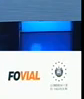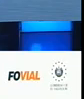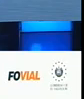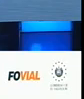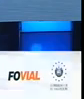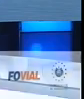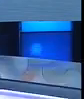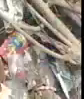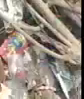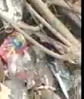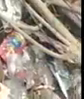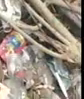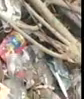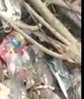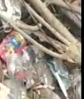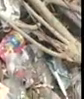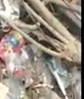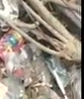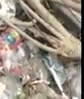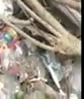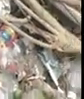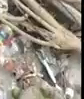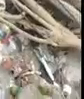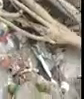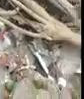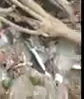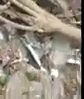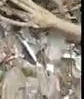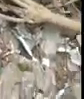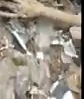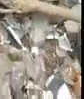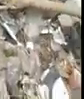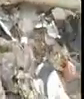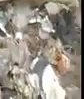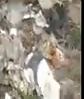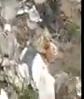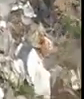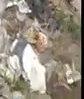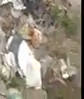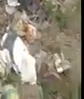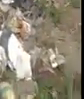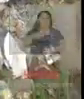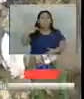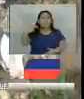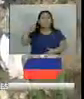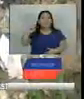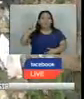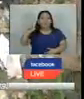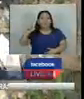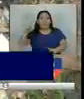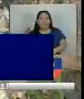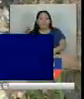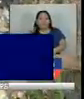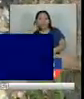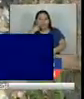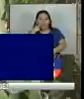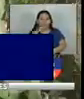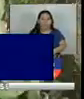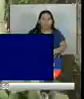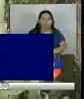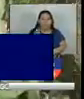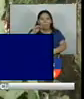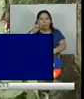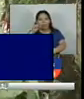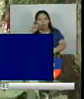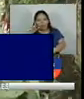En otros temas juntarles que se realizó una jornada de limpieza en la quebrada Igualapa que conecta la comunidad modelo 3